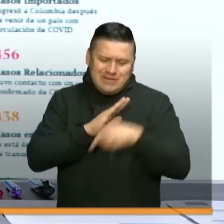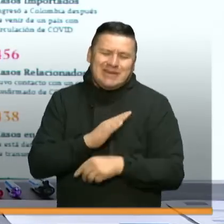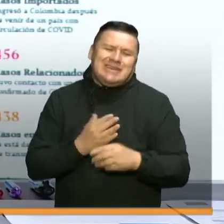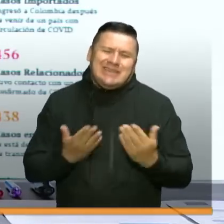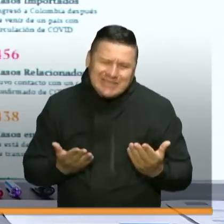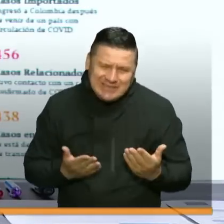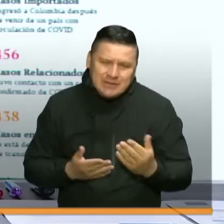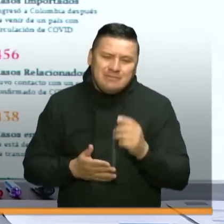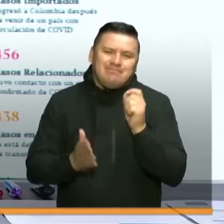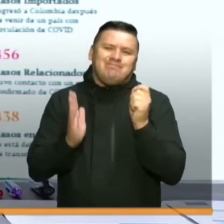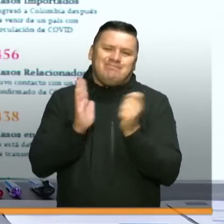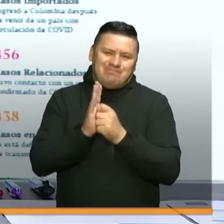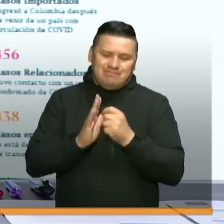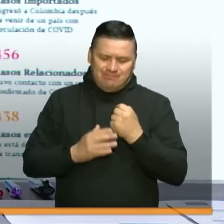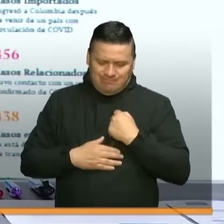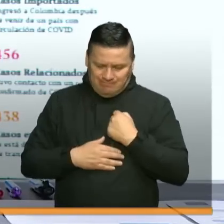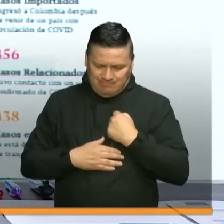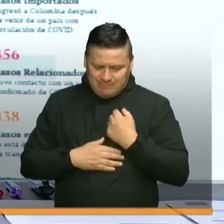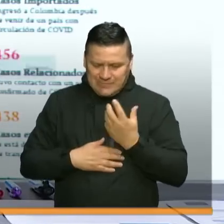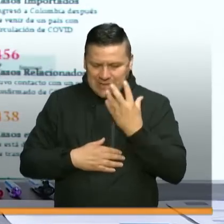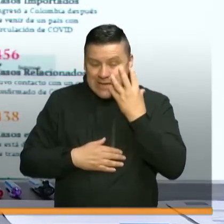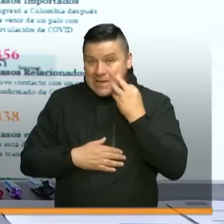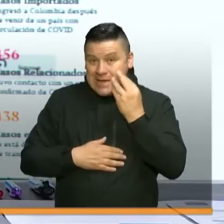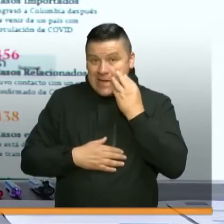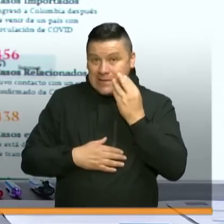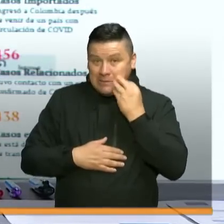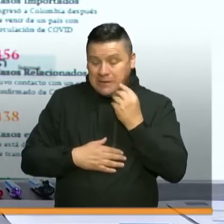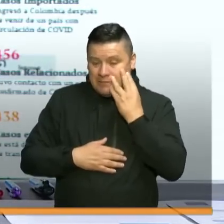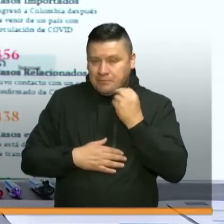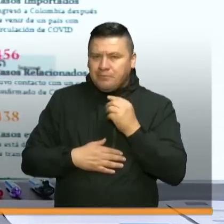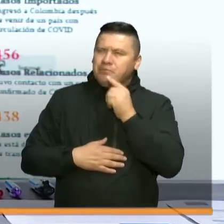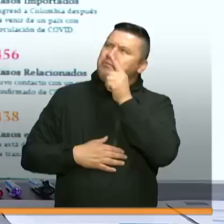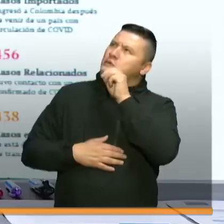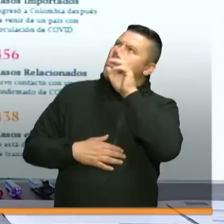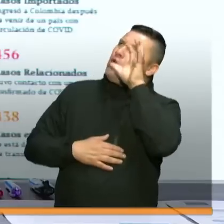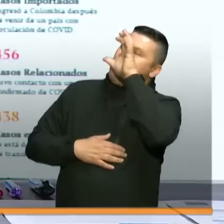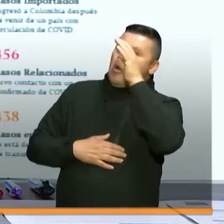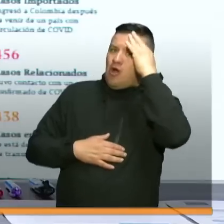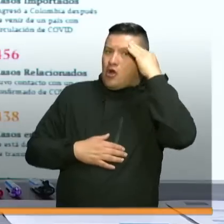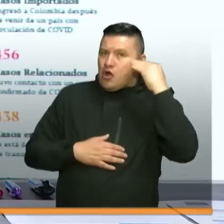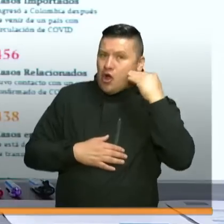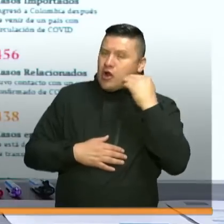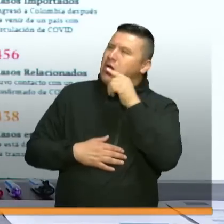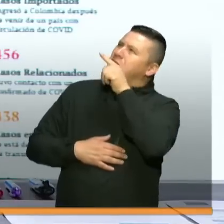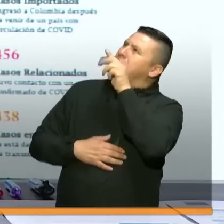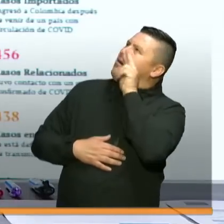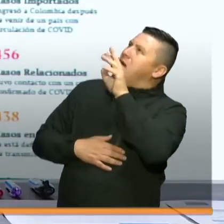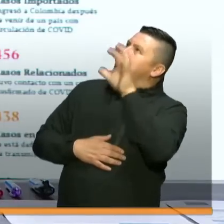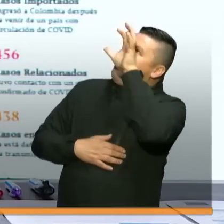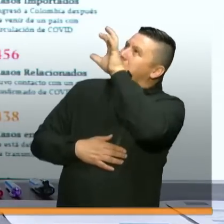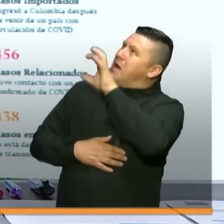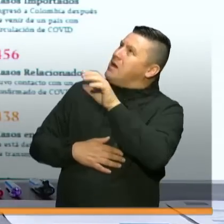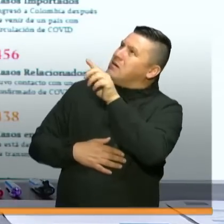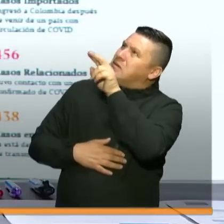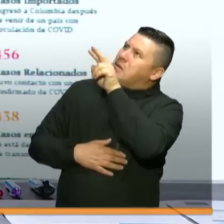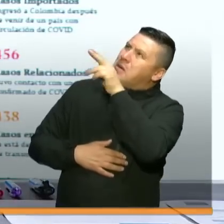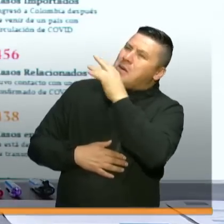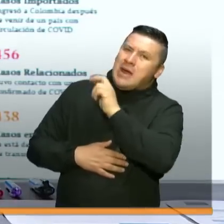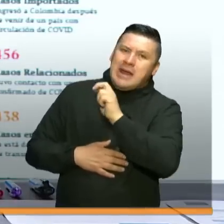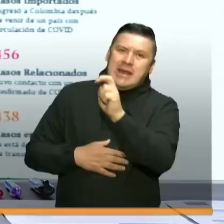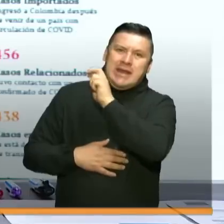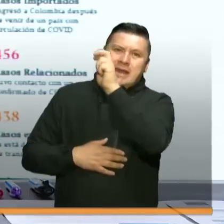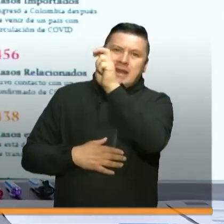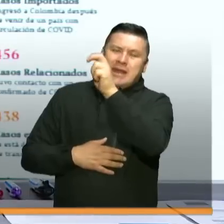Y es en ese sentido que viendo no solamente la experiencia que está en Singapur y en Corea, donde se han mantenido niveles